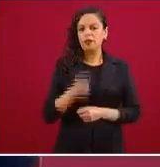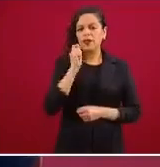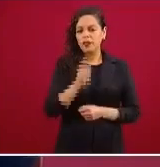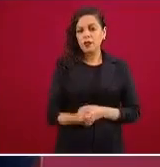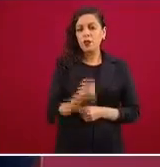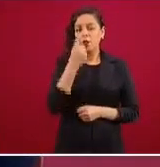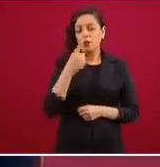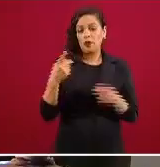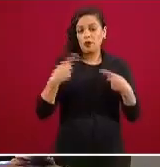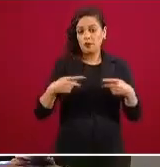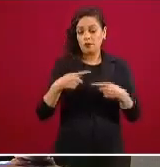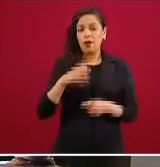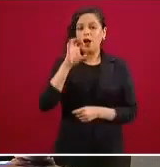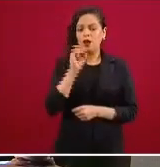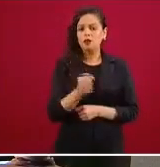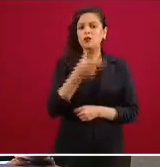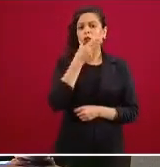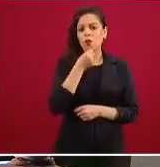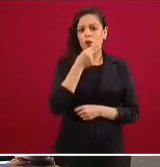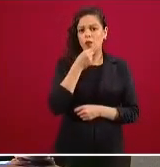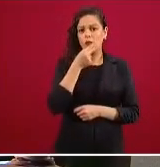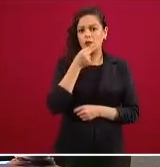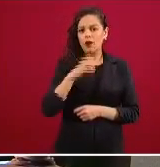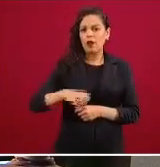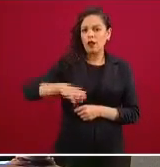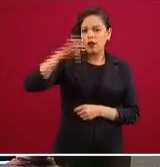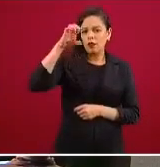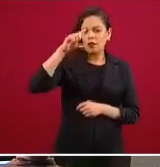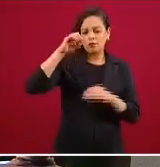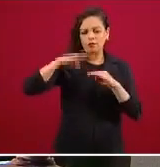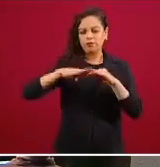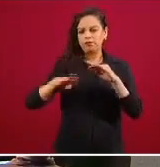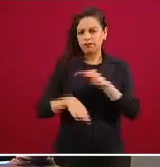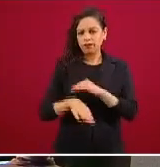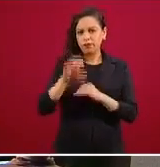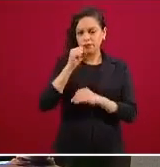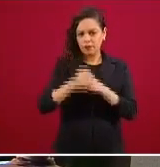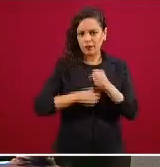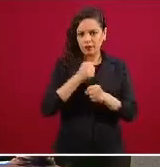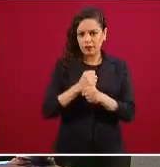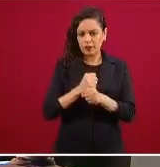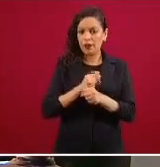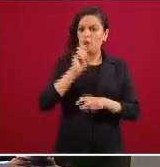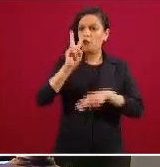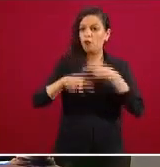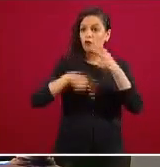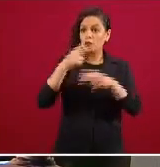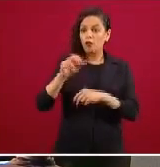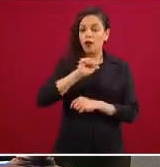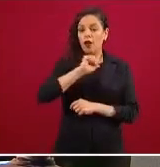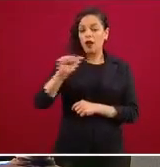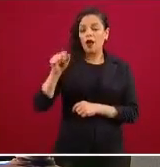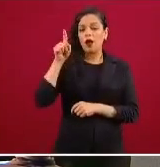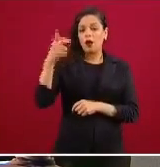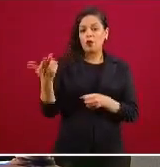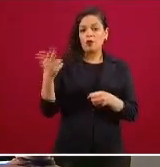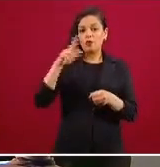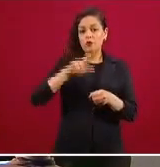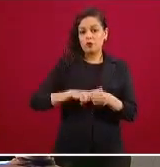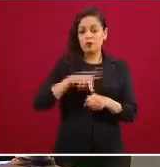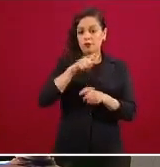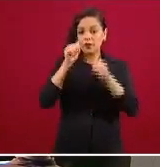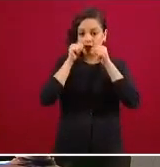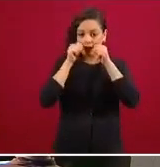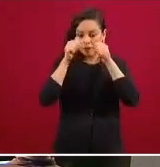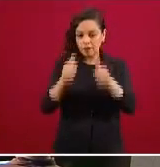un hombre de menos de 60 años que se presentó a un hospital público COVID un hospital donde se están atendiendo casos